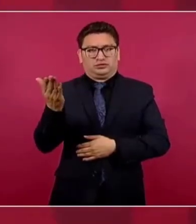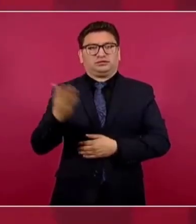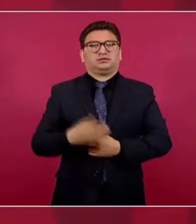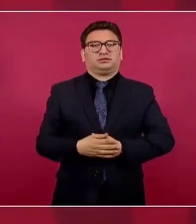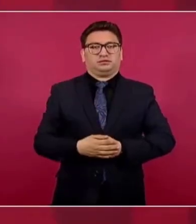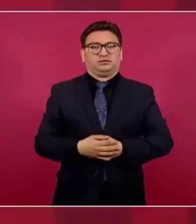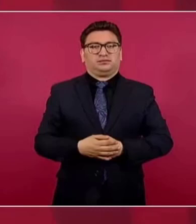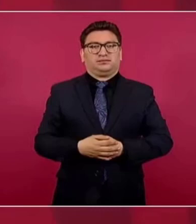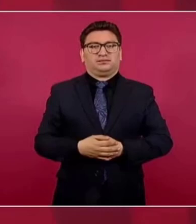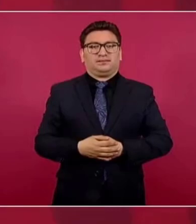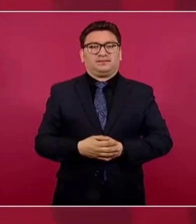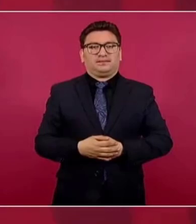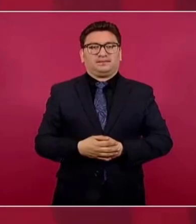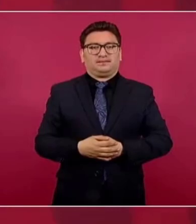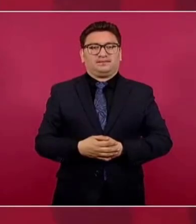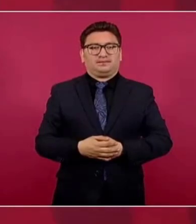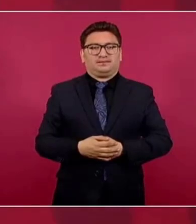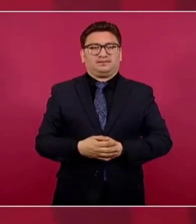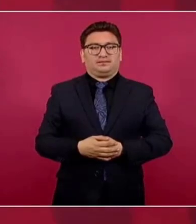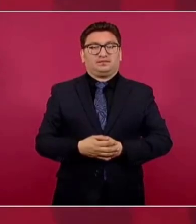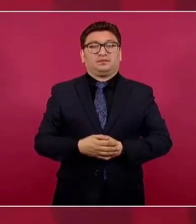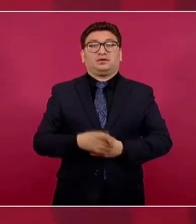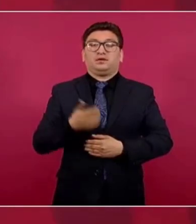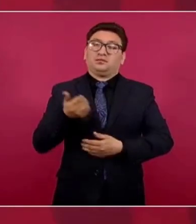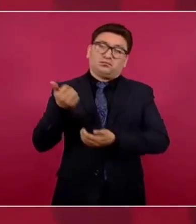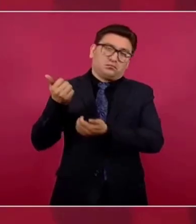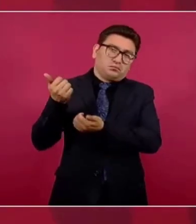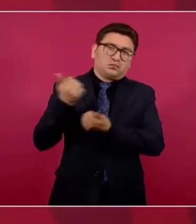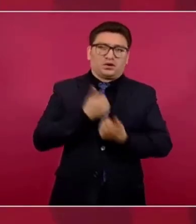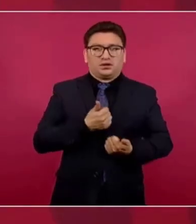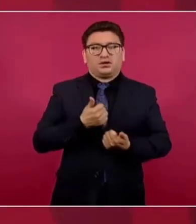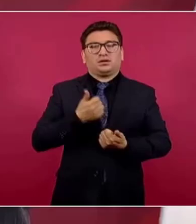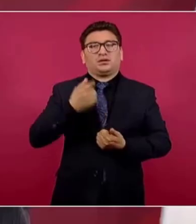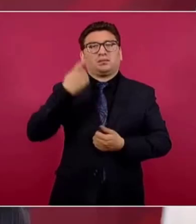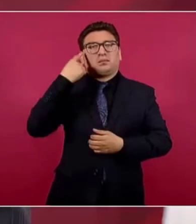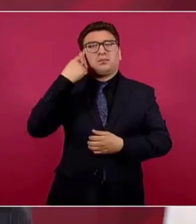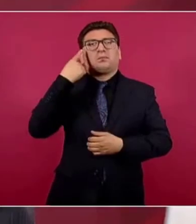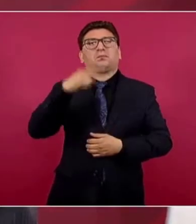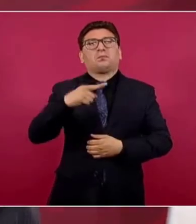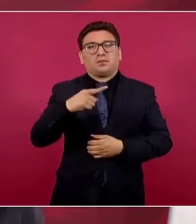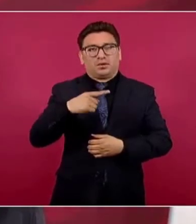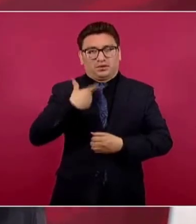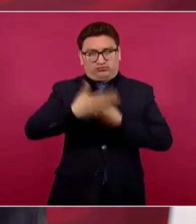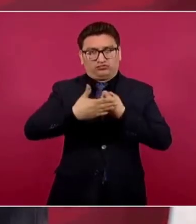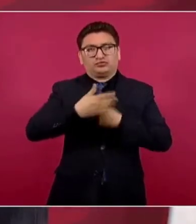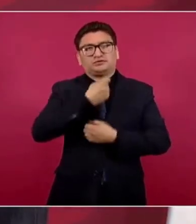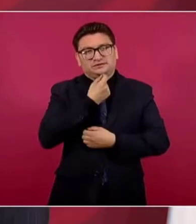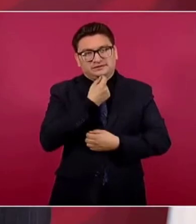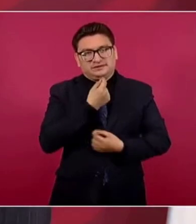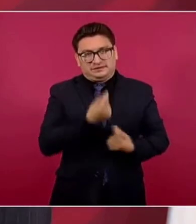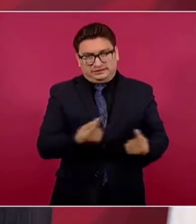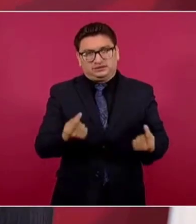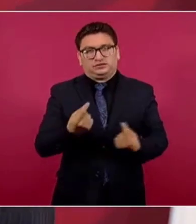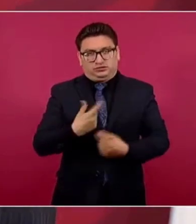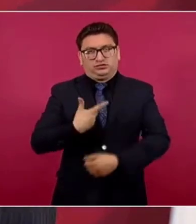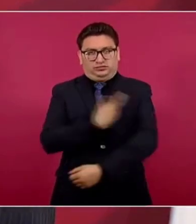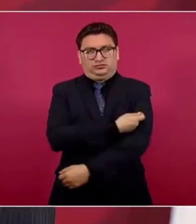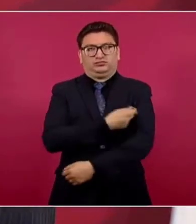nos manden vacunas para los niños porque